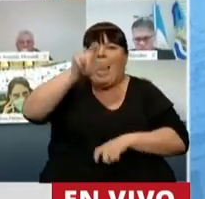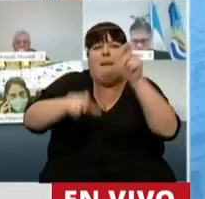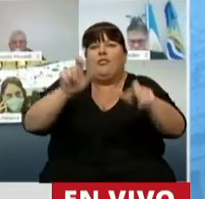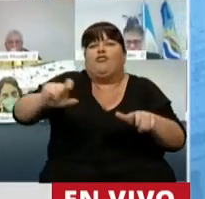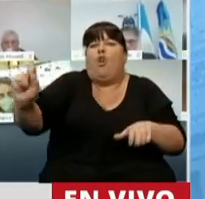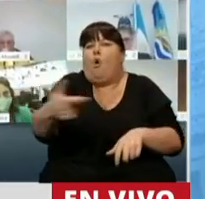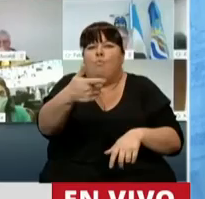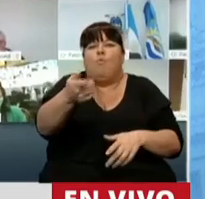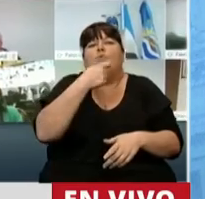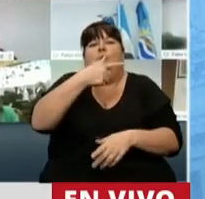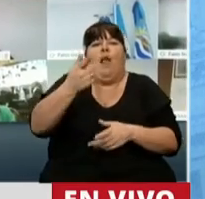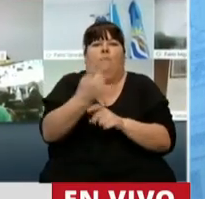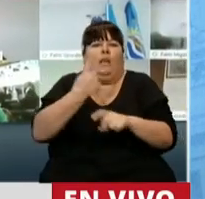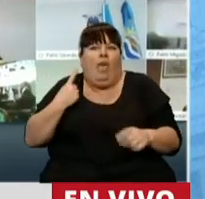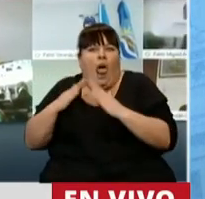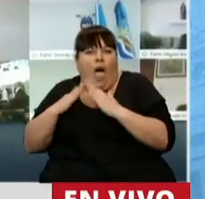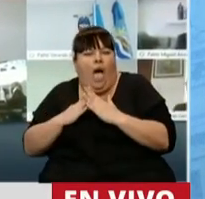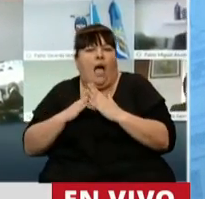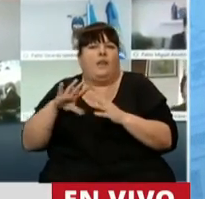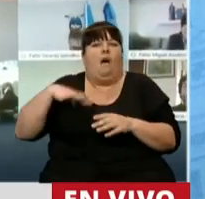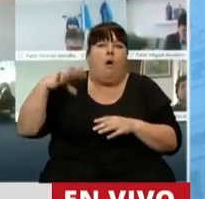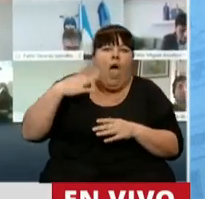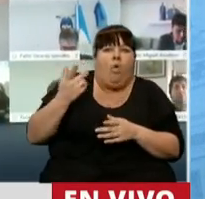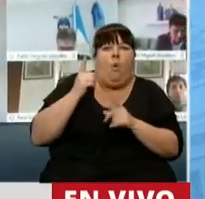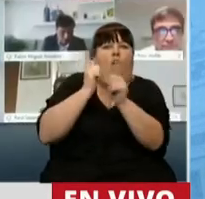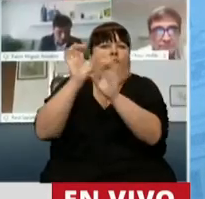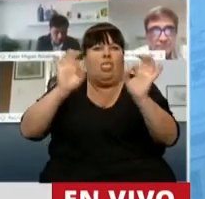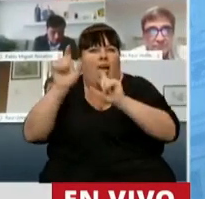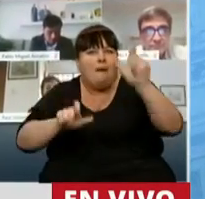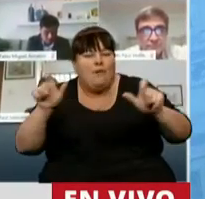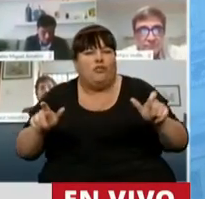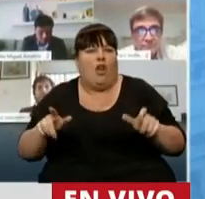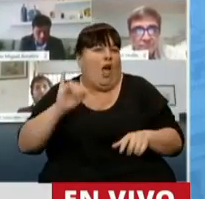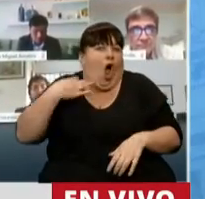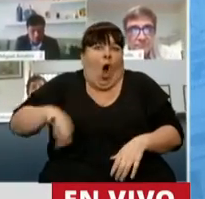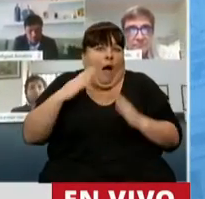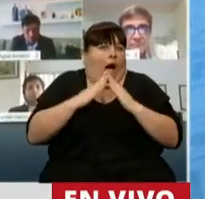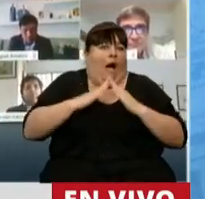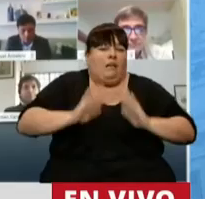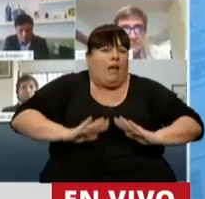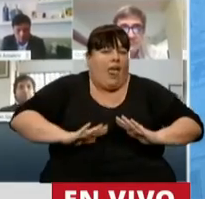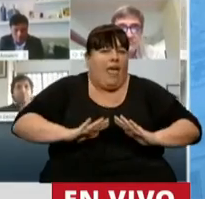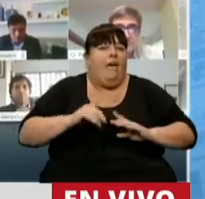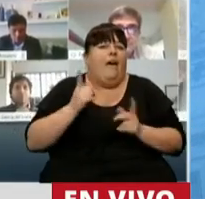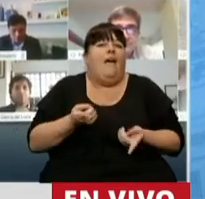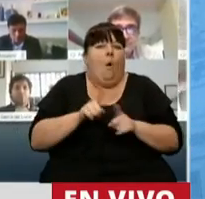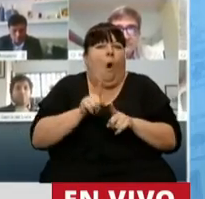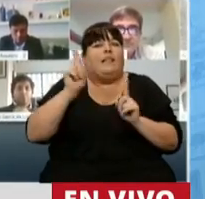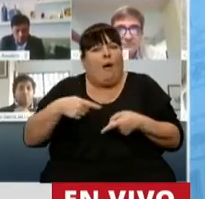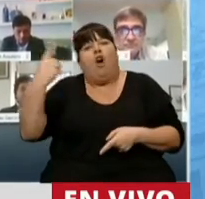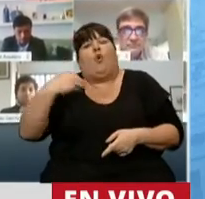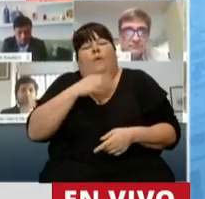ciudadano común, aquel que está aislado de manera preventiva, socialmente, obligatoriamente y que lo está haciendo de manera